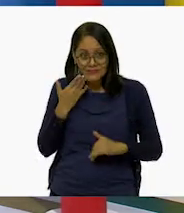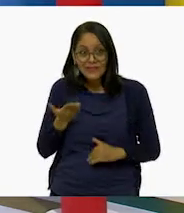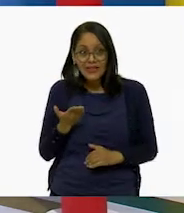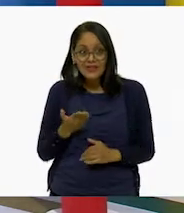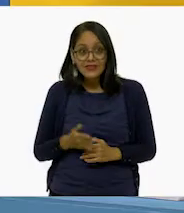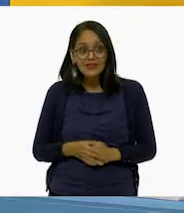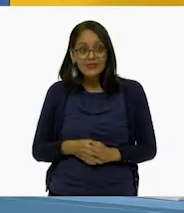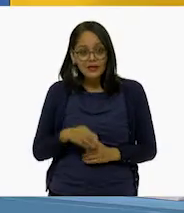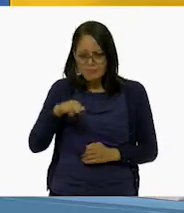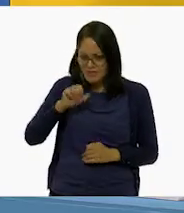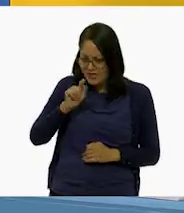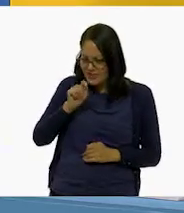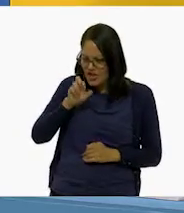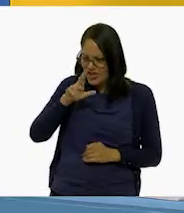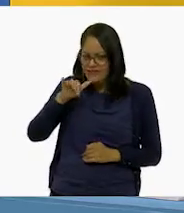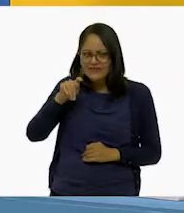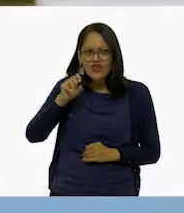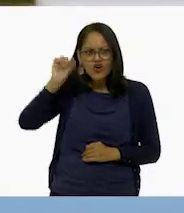¿Eh? ¿Meteorito?